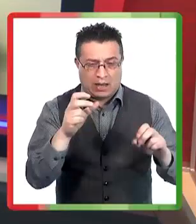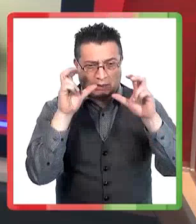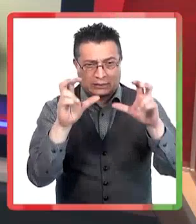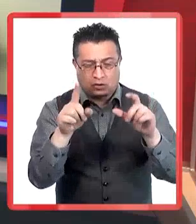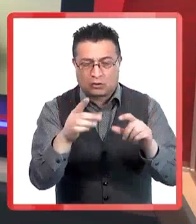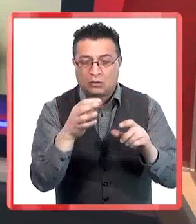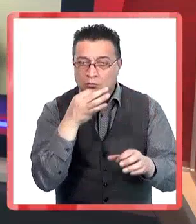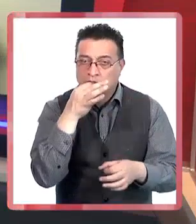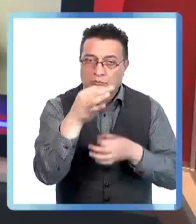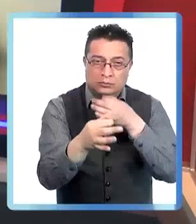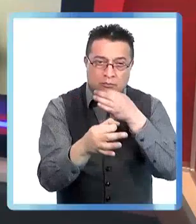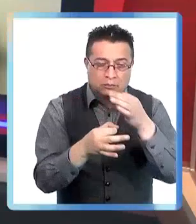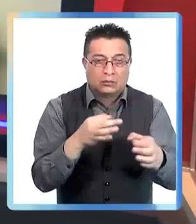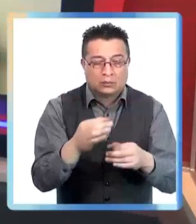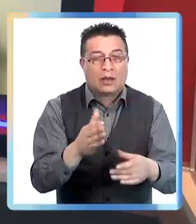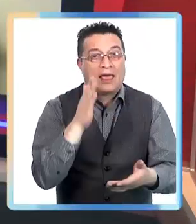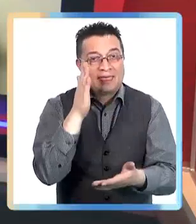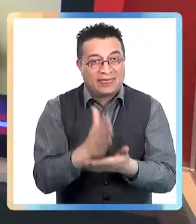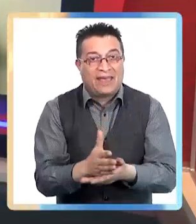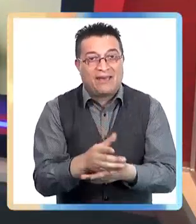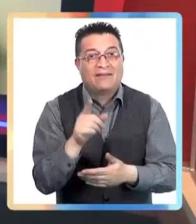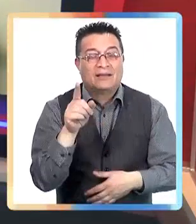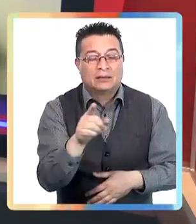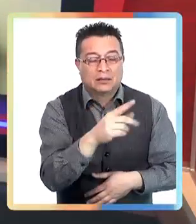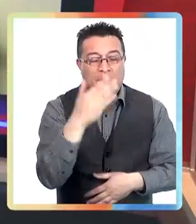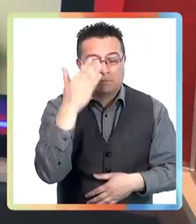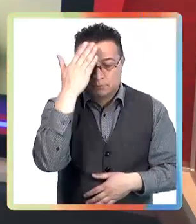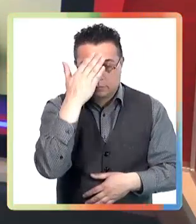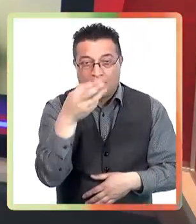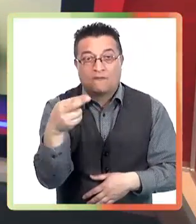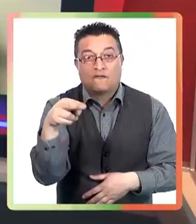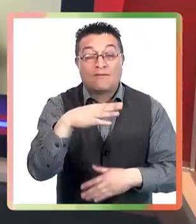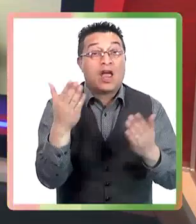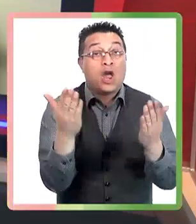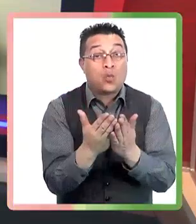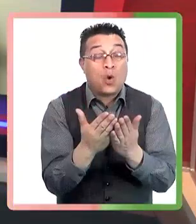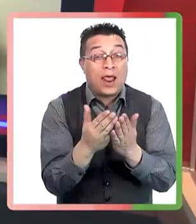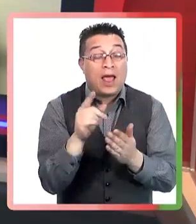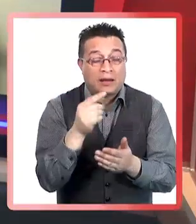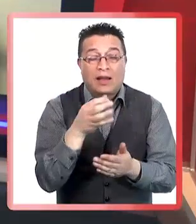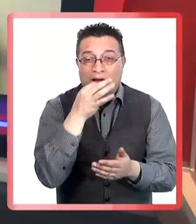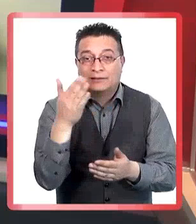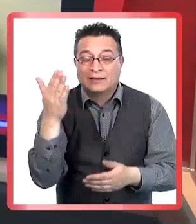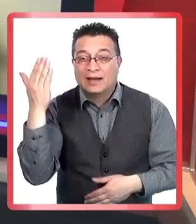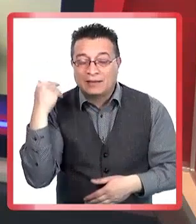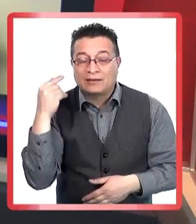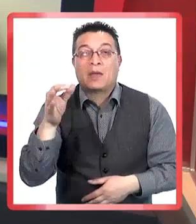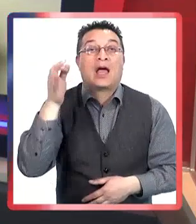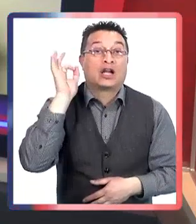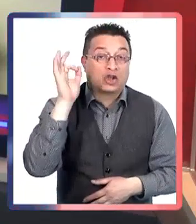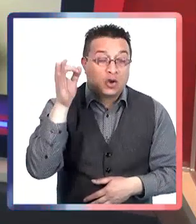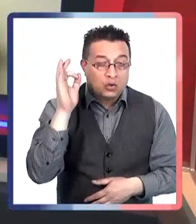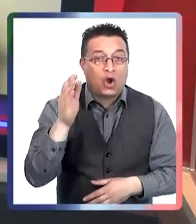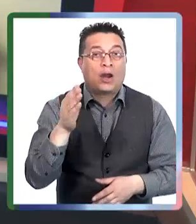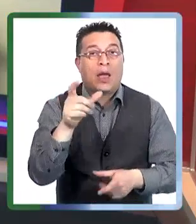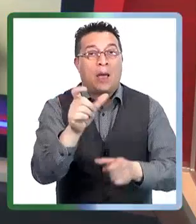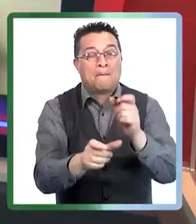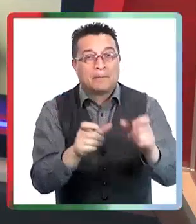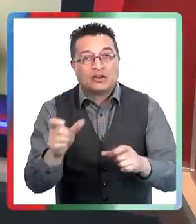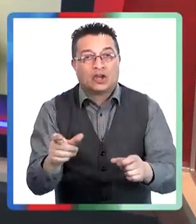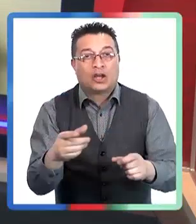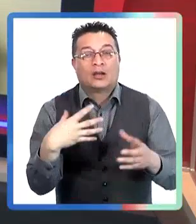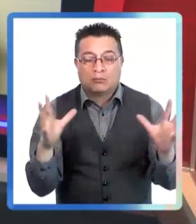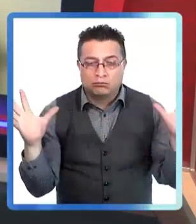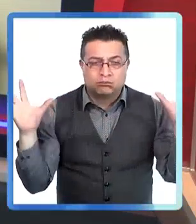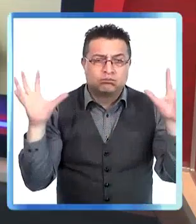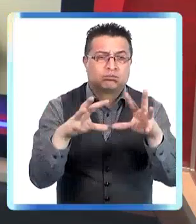¿verdad? Volvemos a las aglomeraciones. Cuando hay aglomeraciones, cuando se juntan las personas, hay transmisión viral. Entonces, en ese sentido, ¿nos volvemos